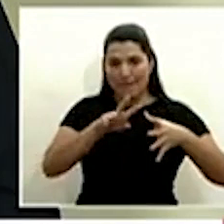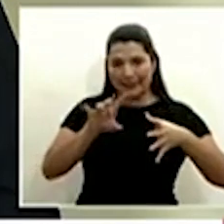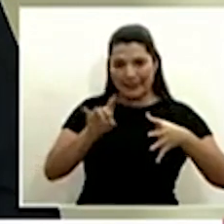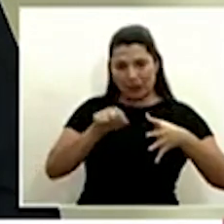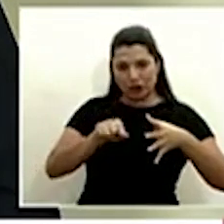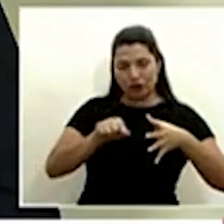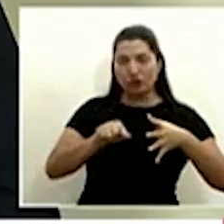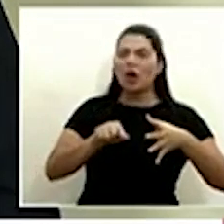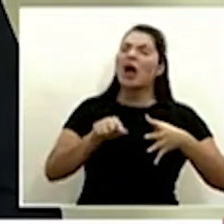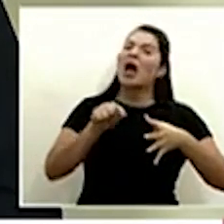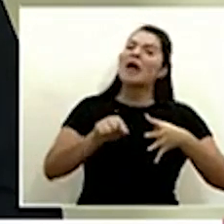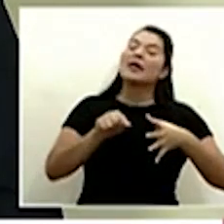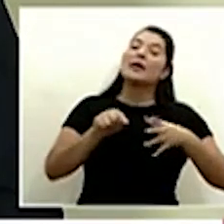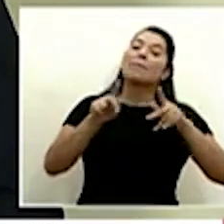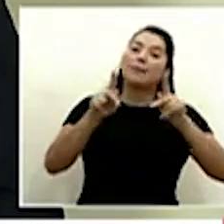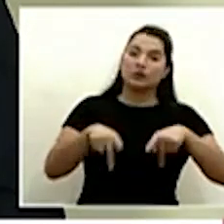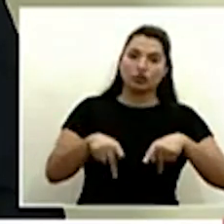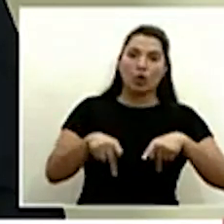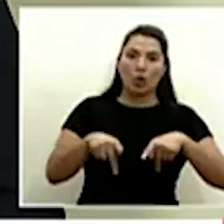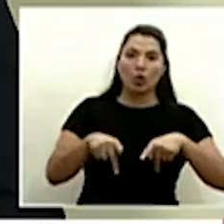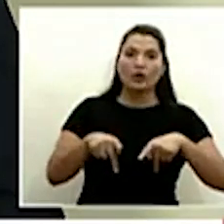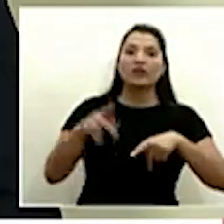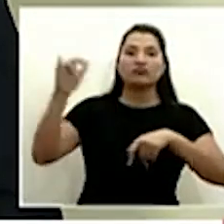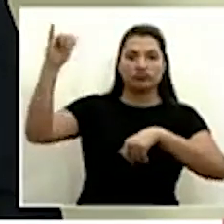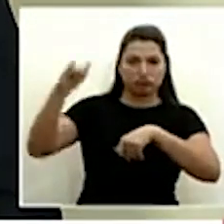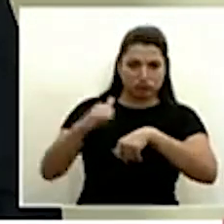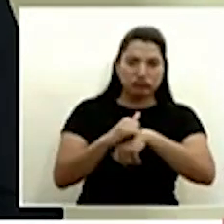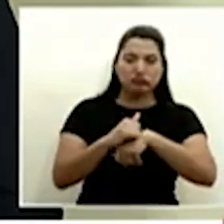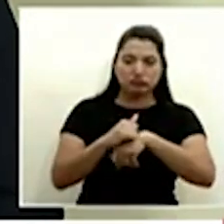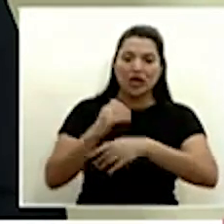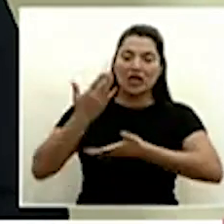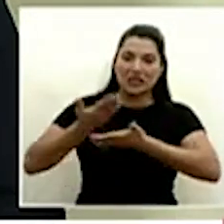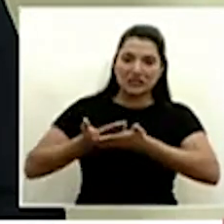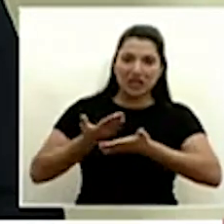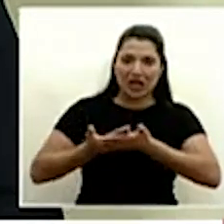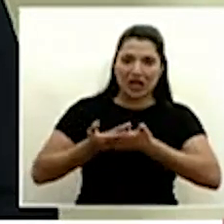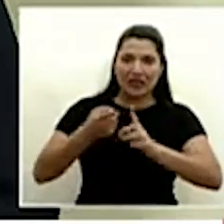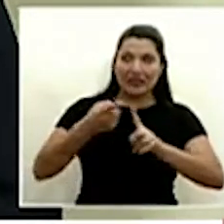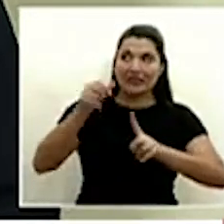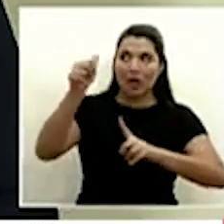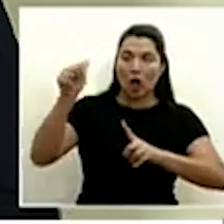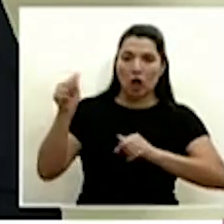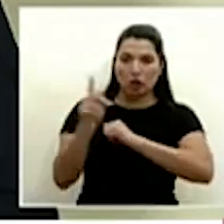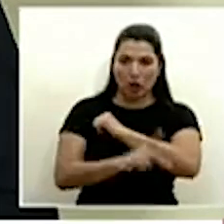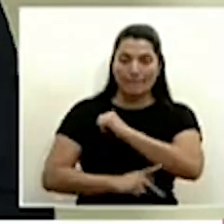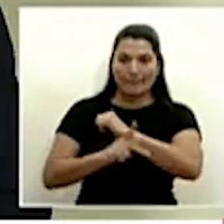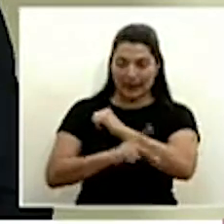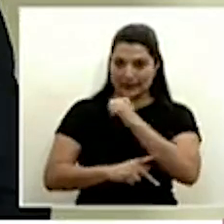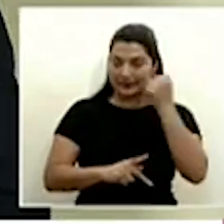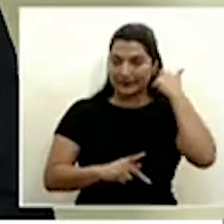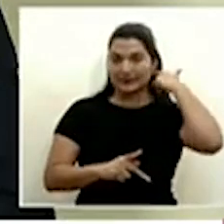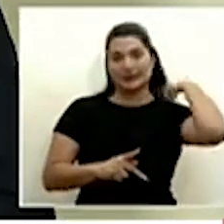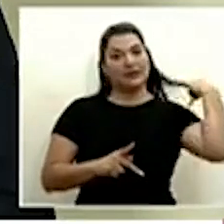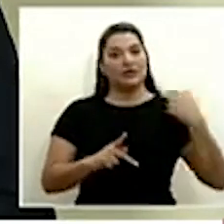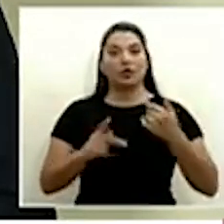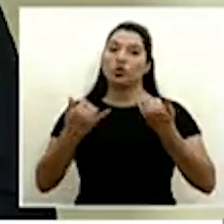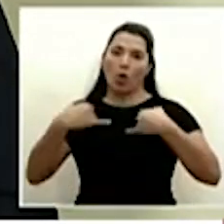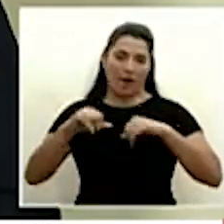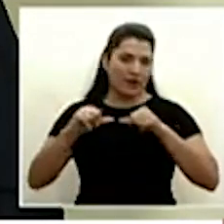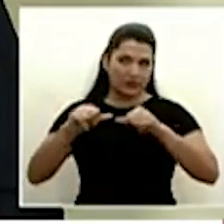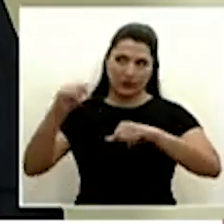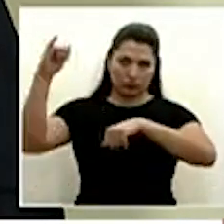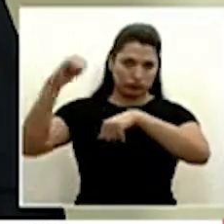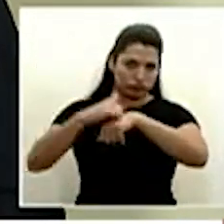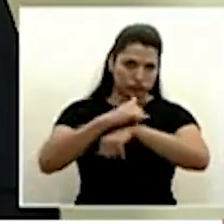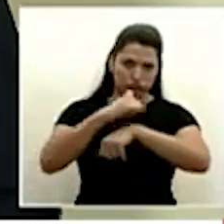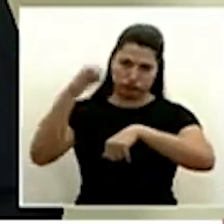ejemplo de personas repatriadas que han vuelto de otras zonas a nivel de vuelos también eso se sigue presentando y sabemos que